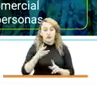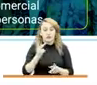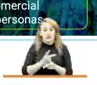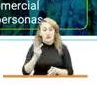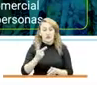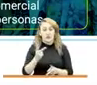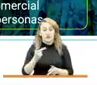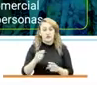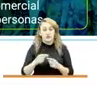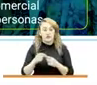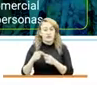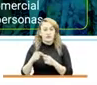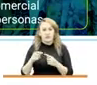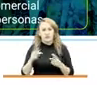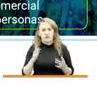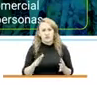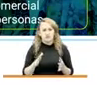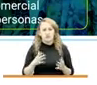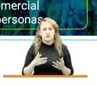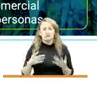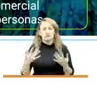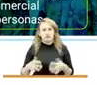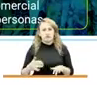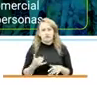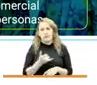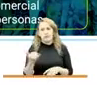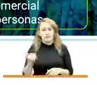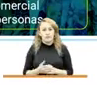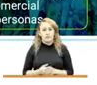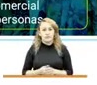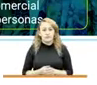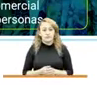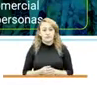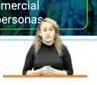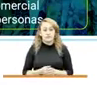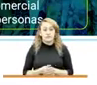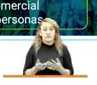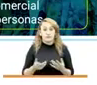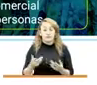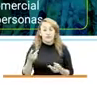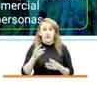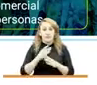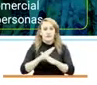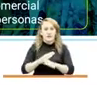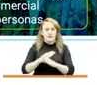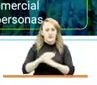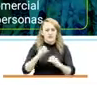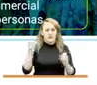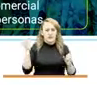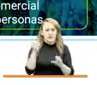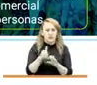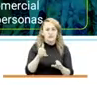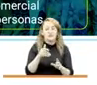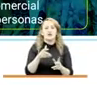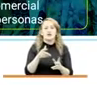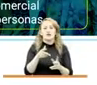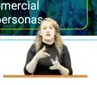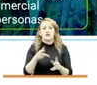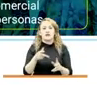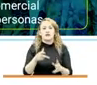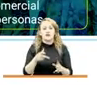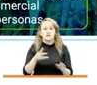que lamentablemente siguen acechándolos. Trabajamos en el ejercicio de prevenir las violencias sexuales, la explotación sexual comercial,